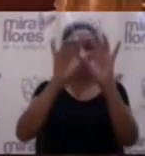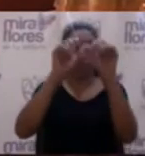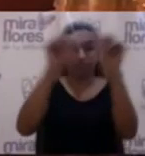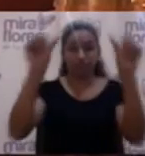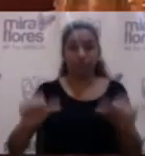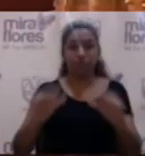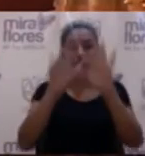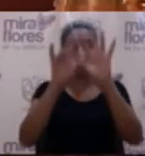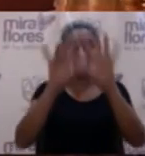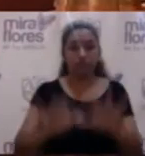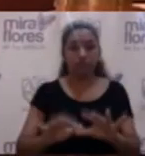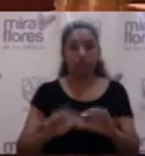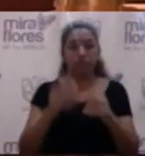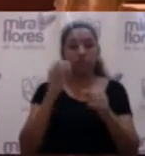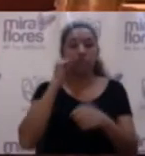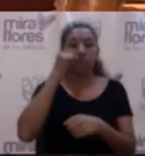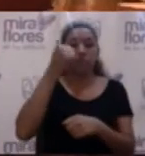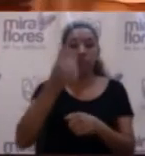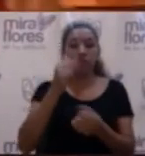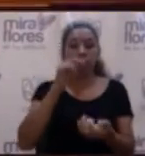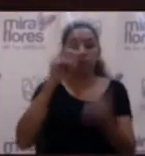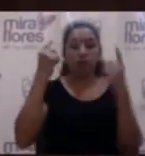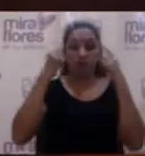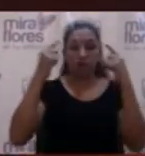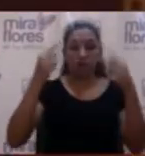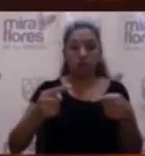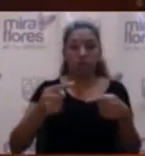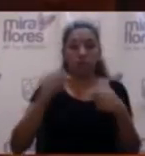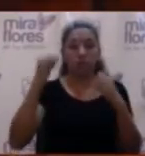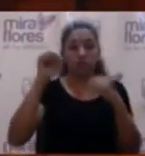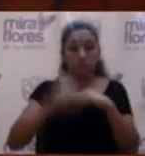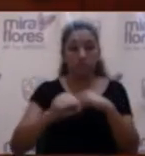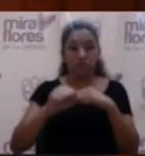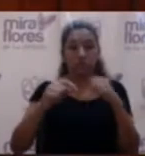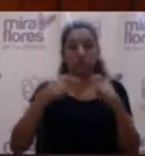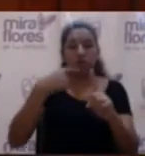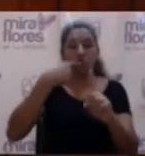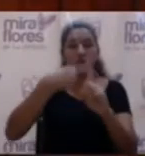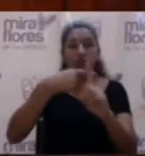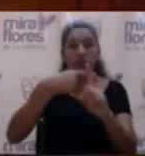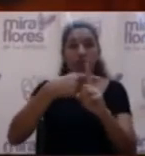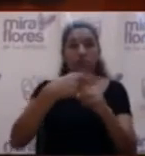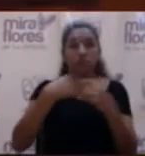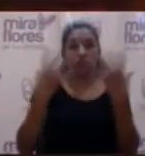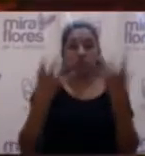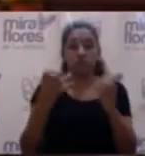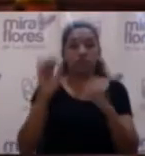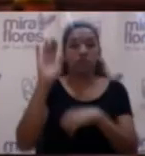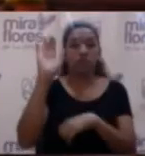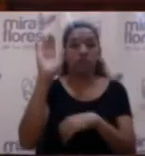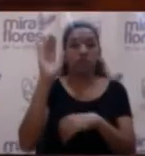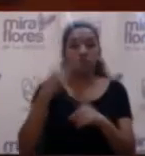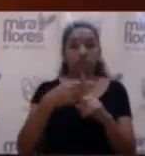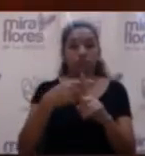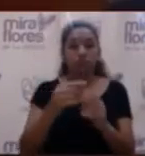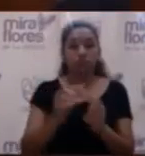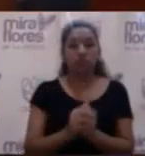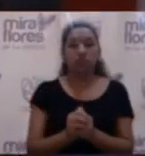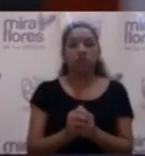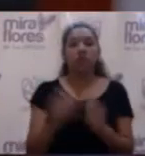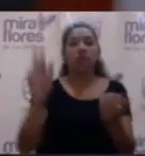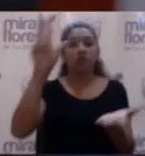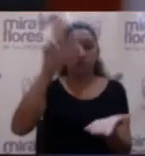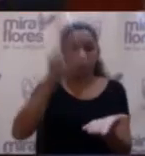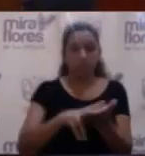ejecución inmediata del acuerdo tomado esta mañana. Aquellos miembros del Consejo que estén a favor, sirvan a expresarlo en señal de conformidad. Se aprueba